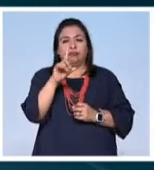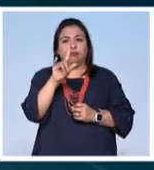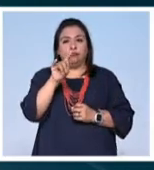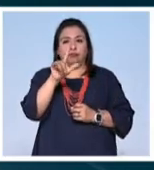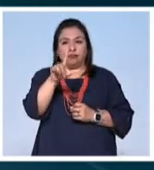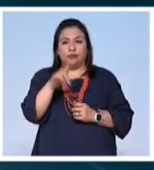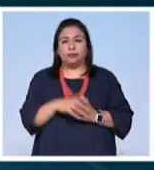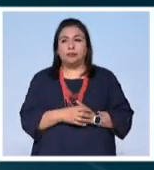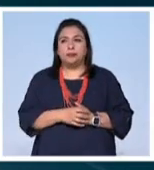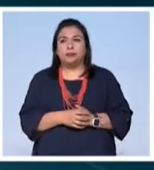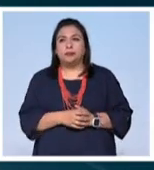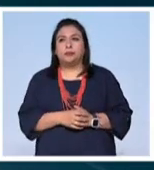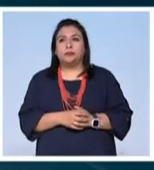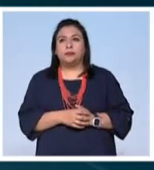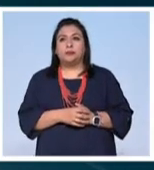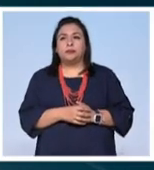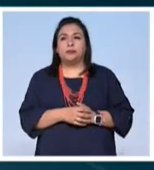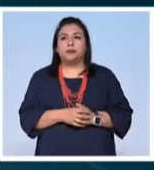Digital